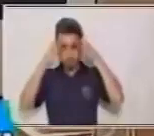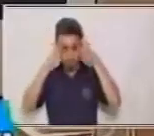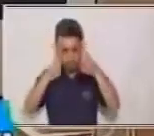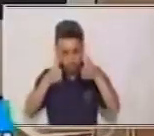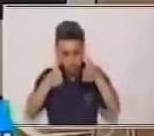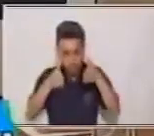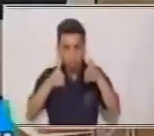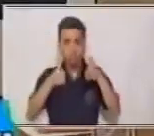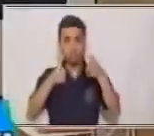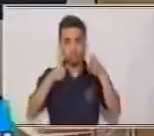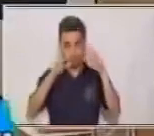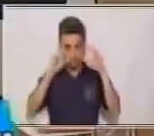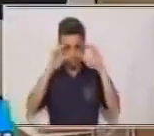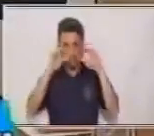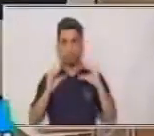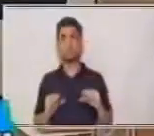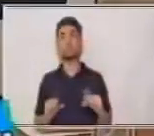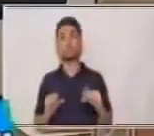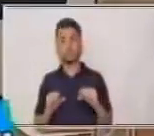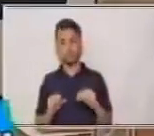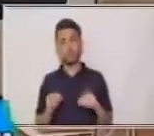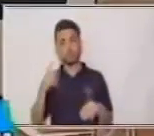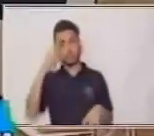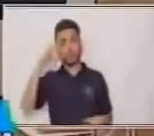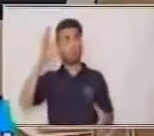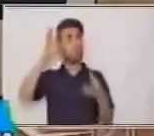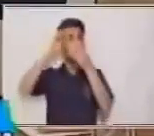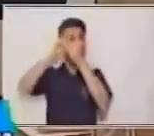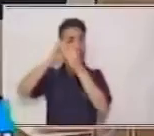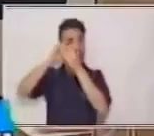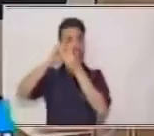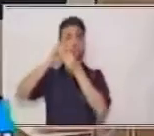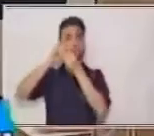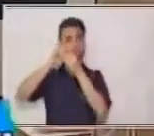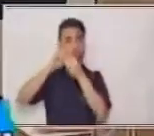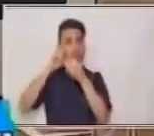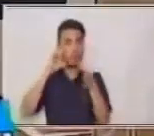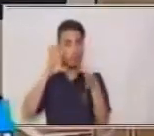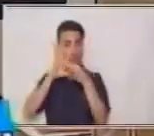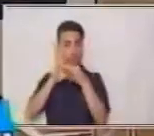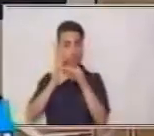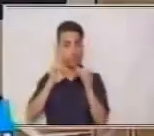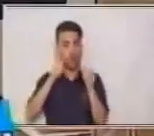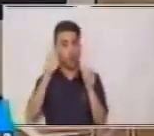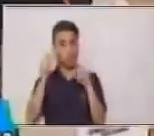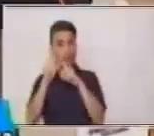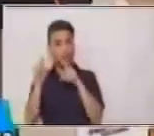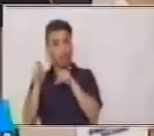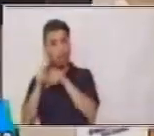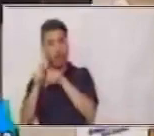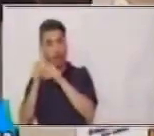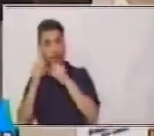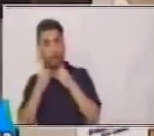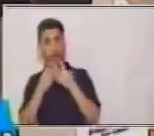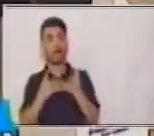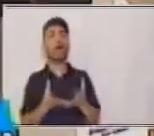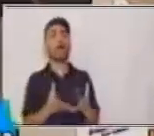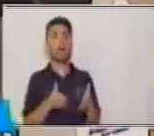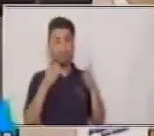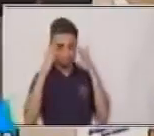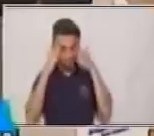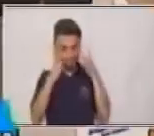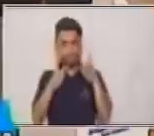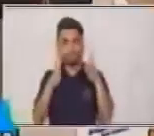va a grabar, lo va a decodificar y lo va a interpretar. Por eso la concentración es más